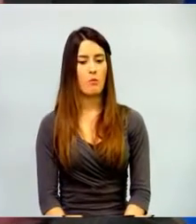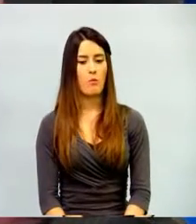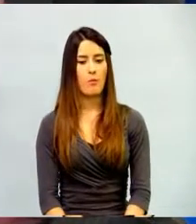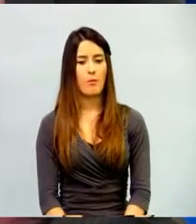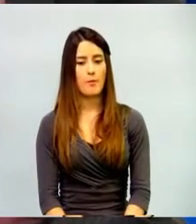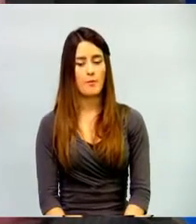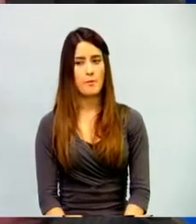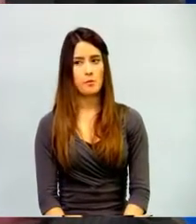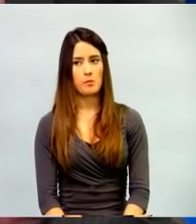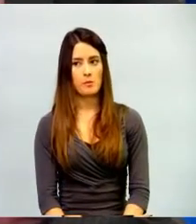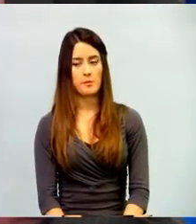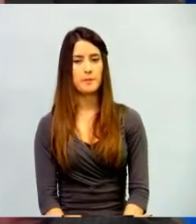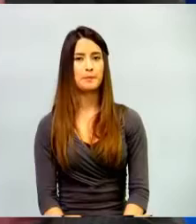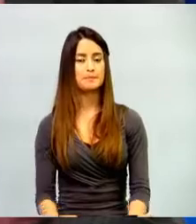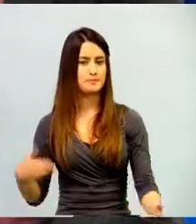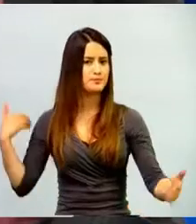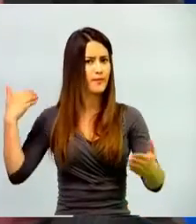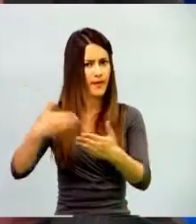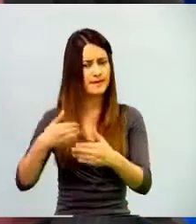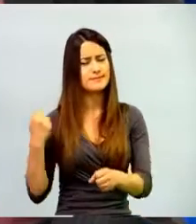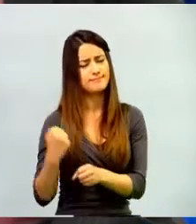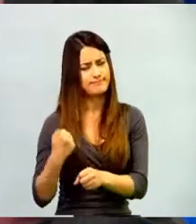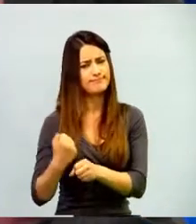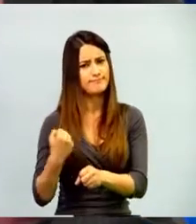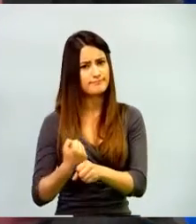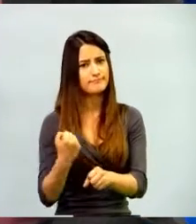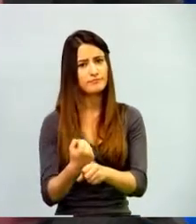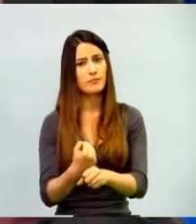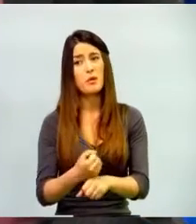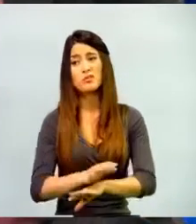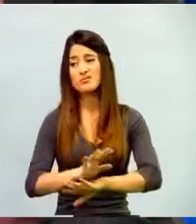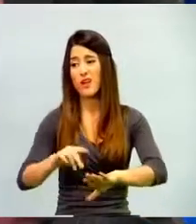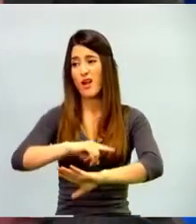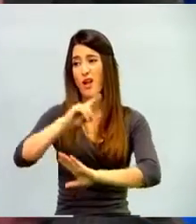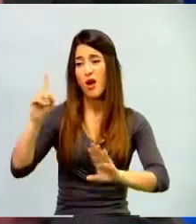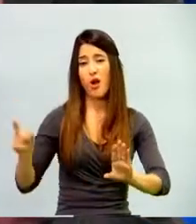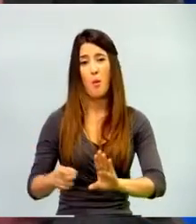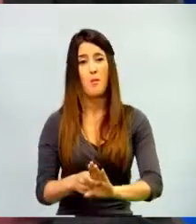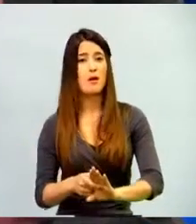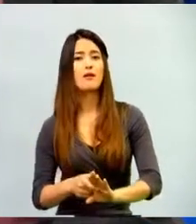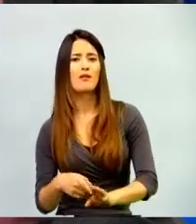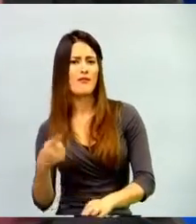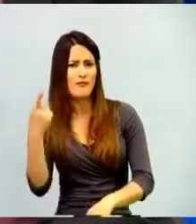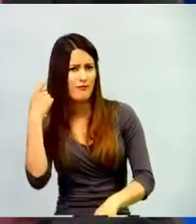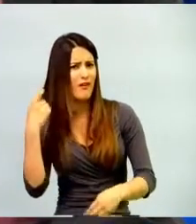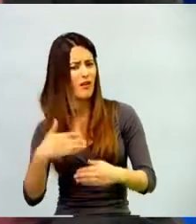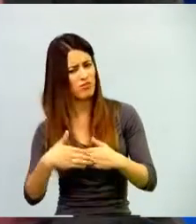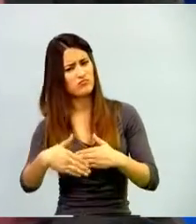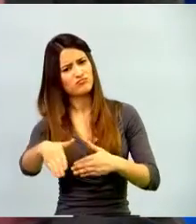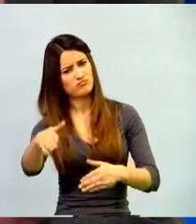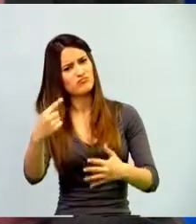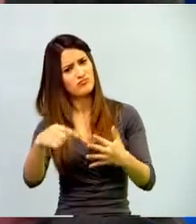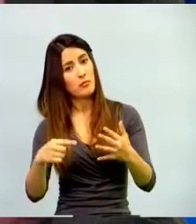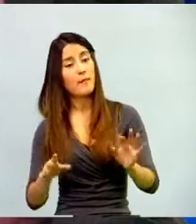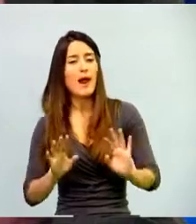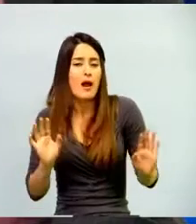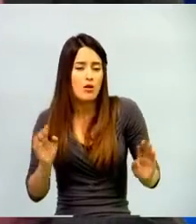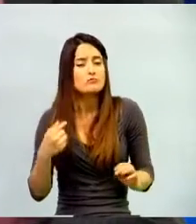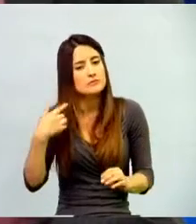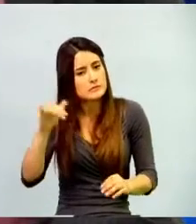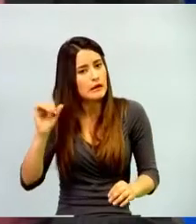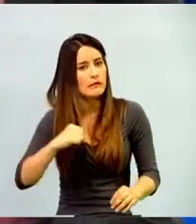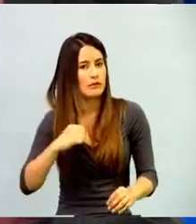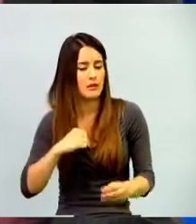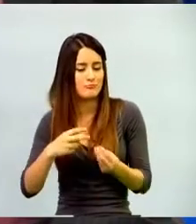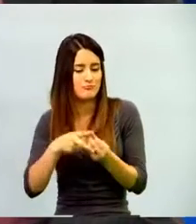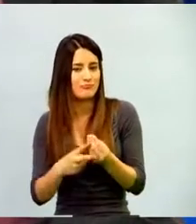trabajando por ello, pero todavía falta mucho y estas son todavía herramientas, herramientas que tienen el propósito y lo vital para